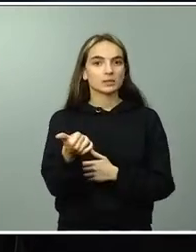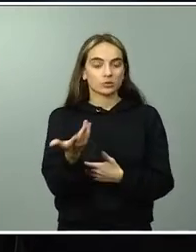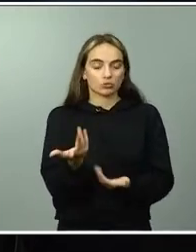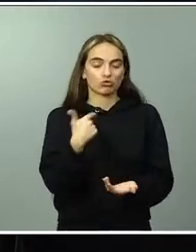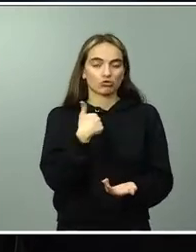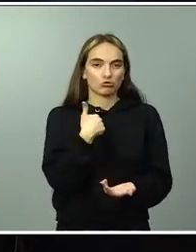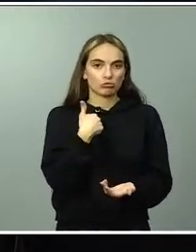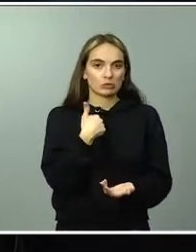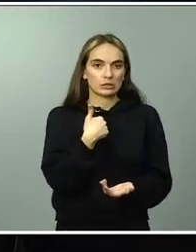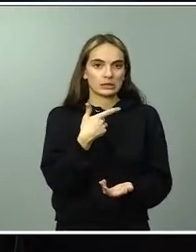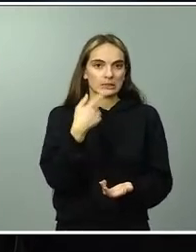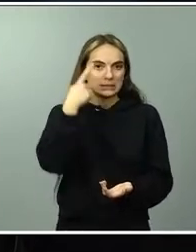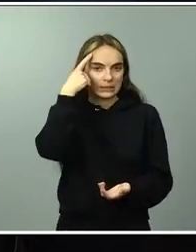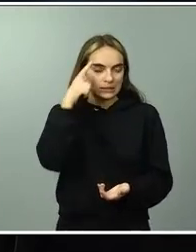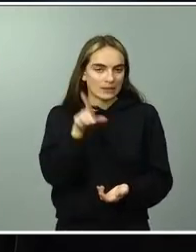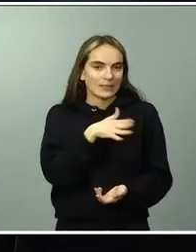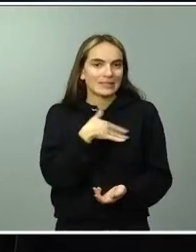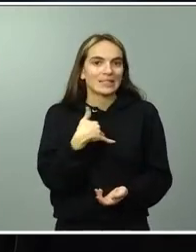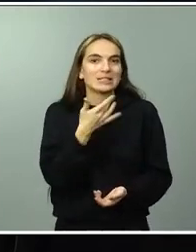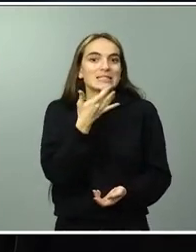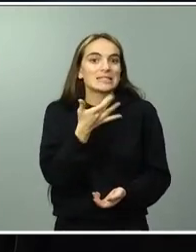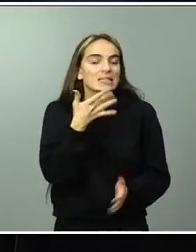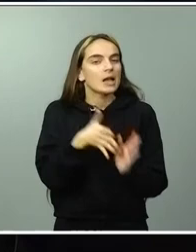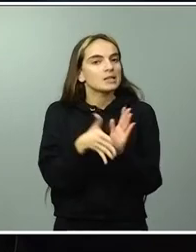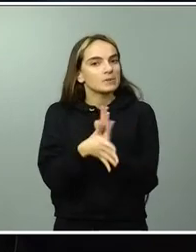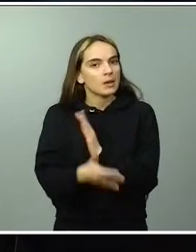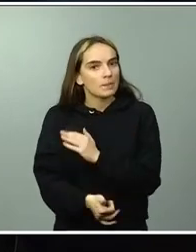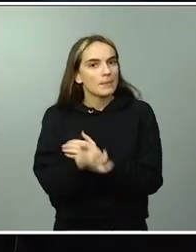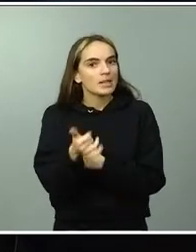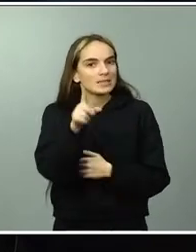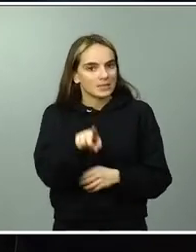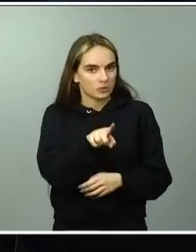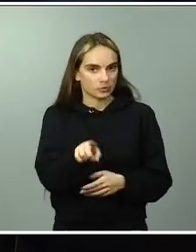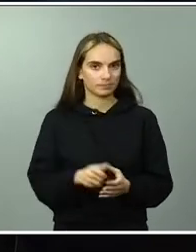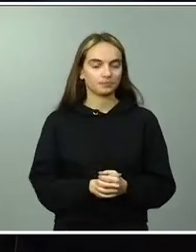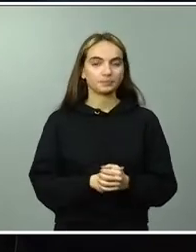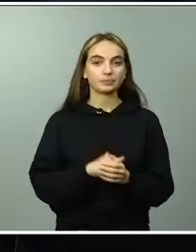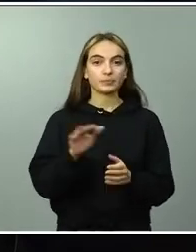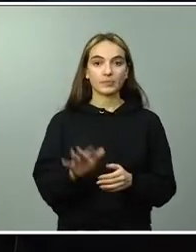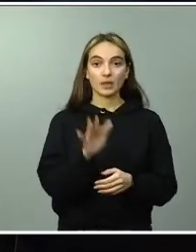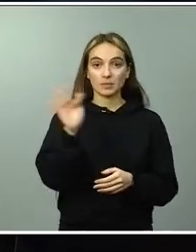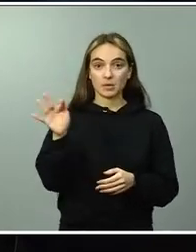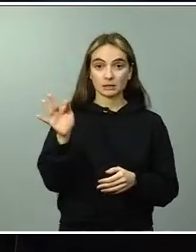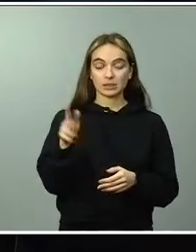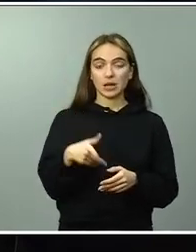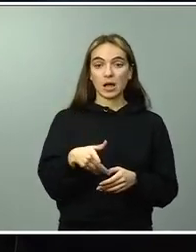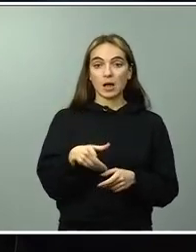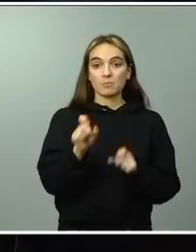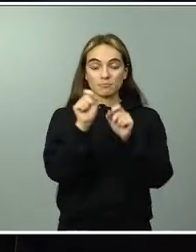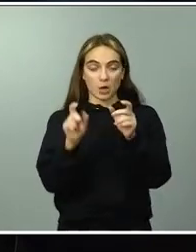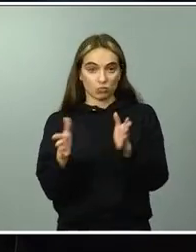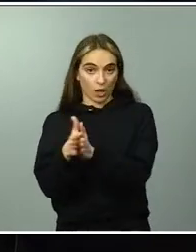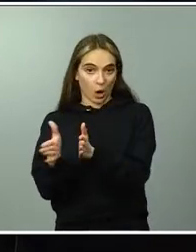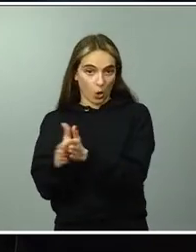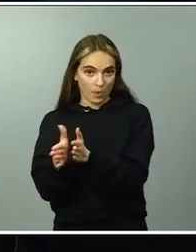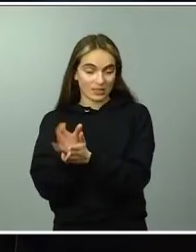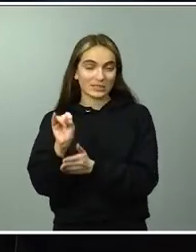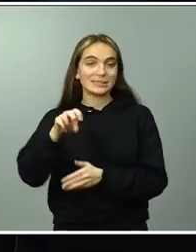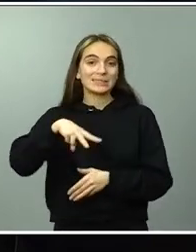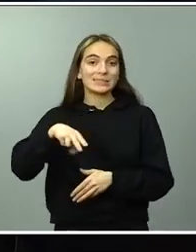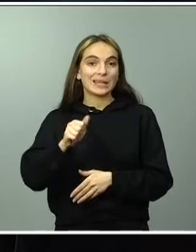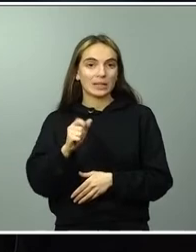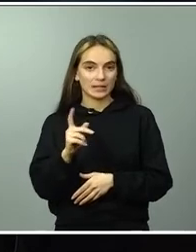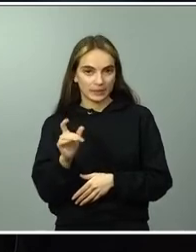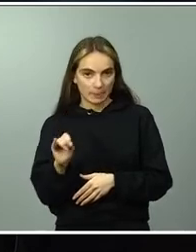para dar esas explicaciones y por último retomando la pregunta del compañero Iñaki sobre la visita del líder de la oposición